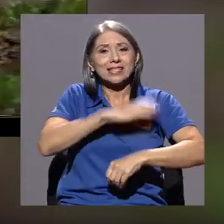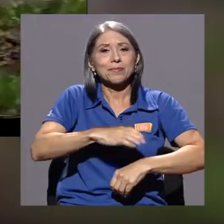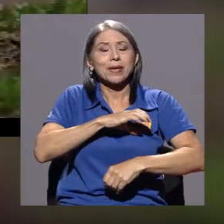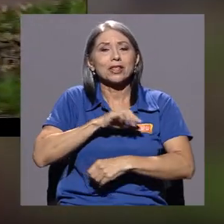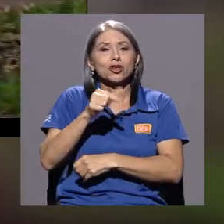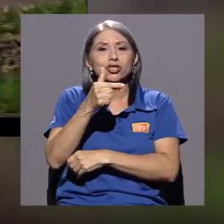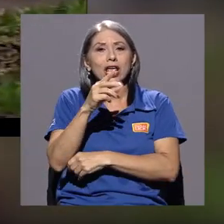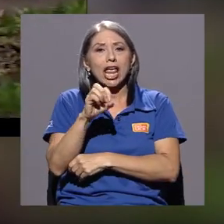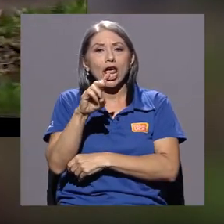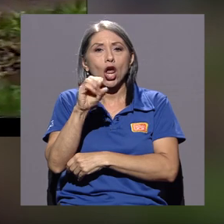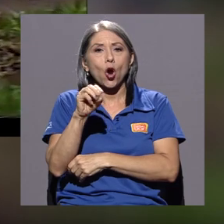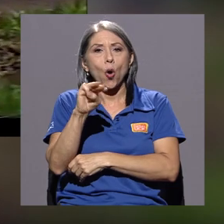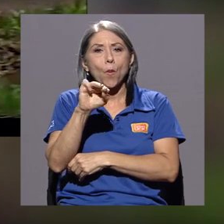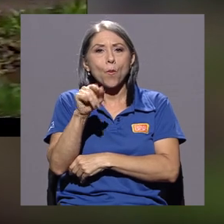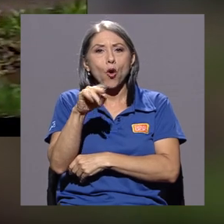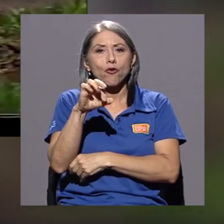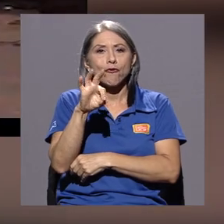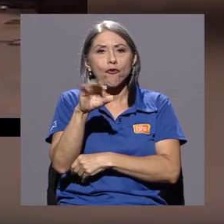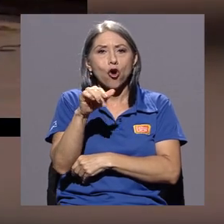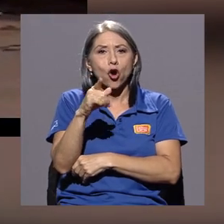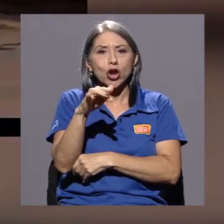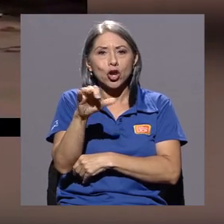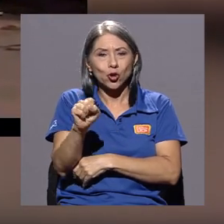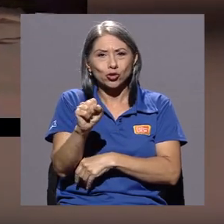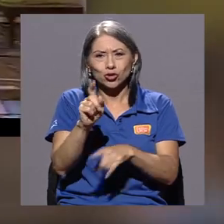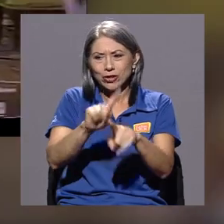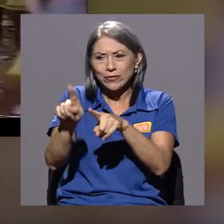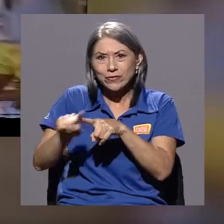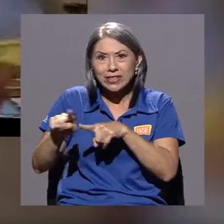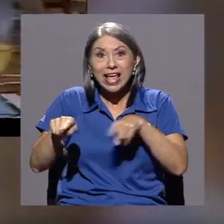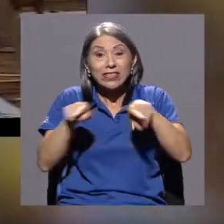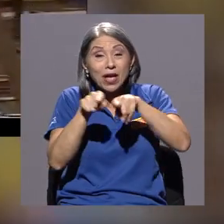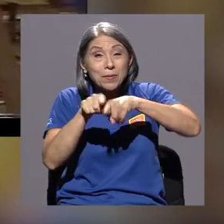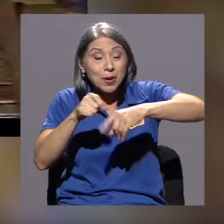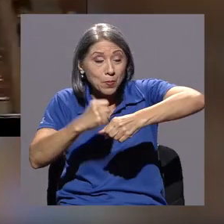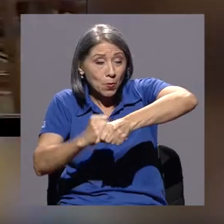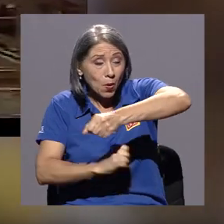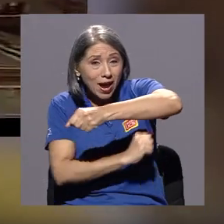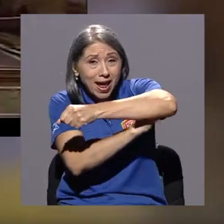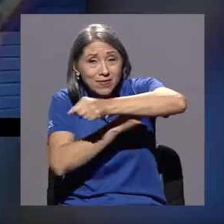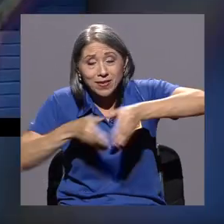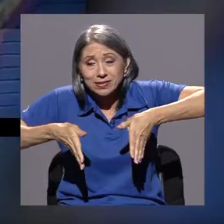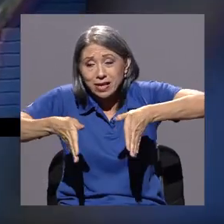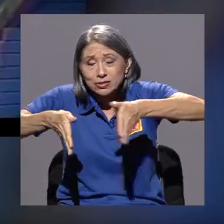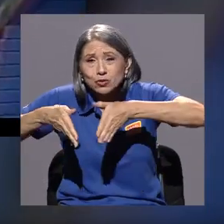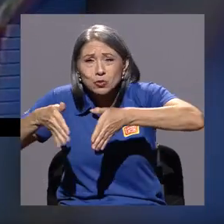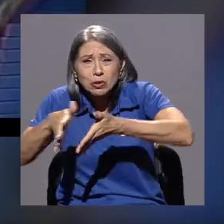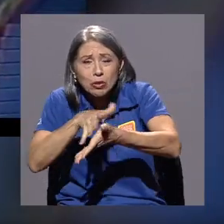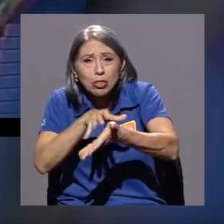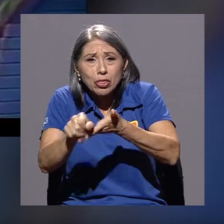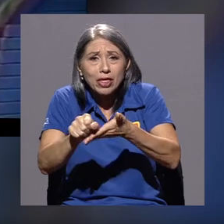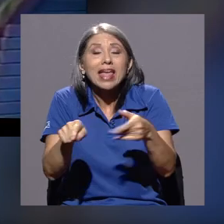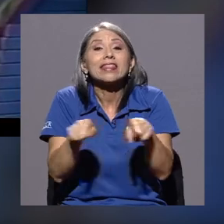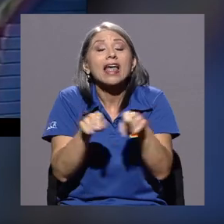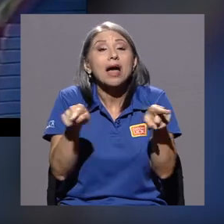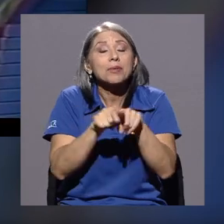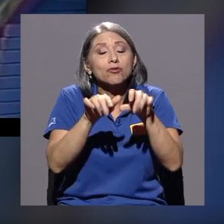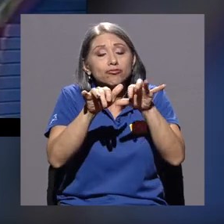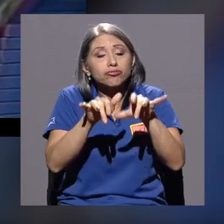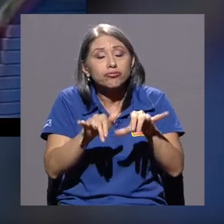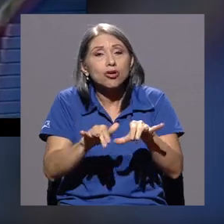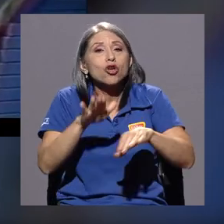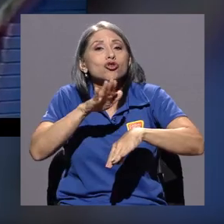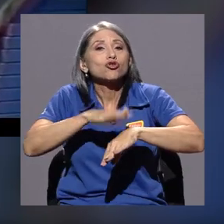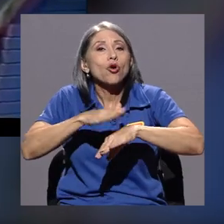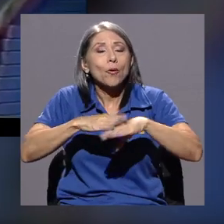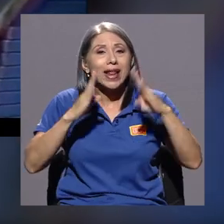hidrológicos, daños en estructuras y puentes, y como cierre, un artículo que recoge algunas reflexiones